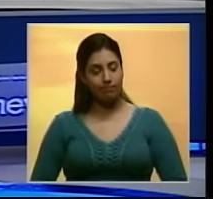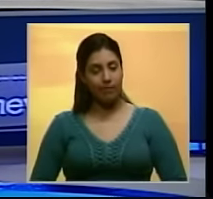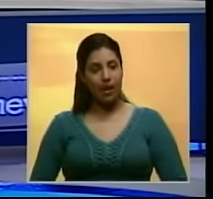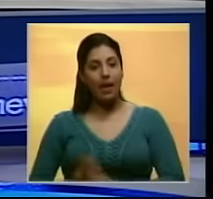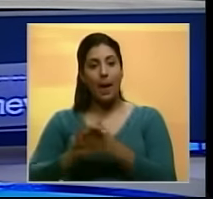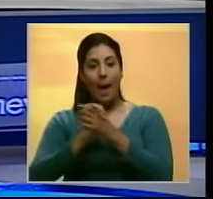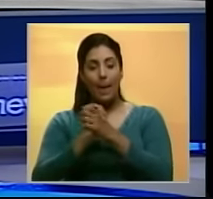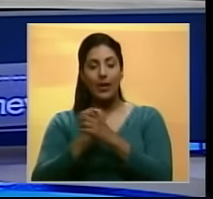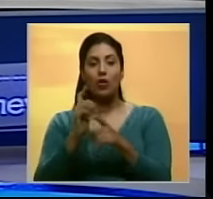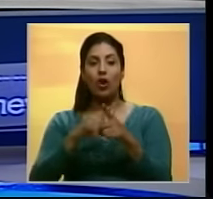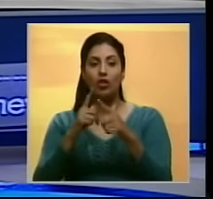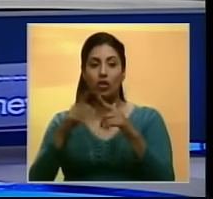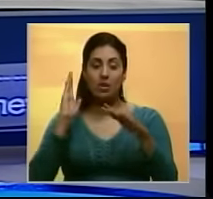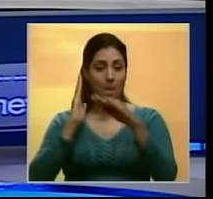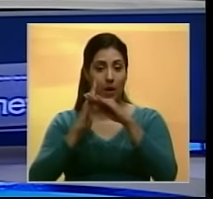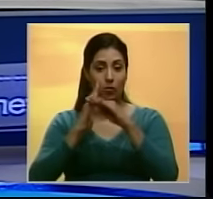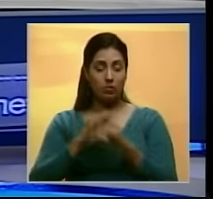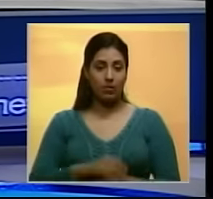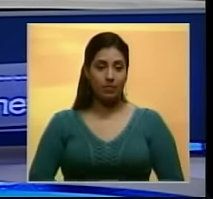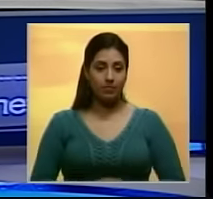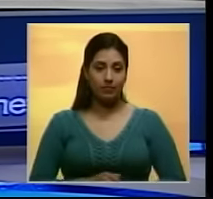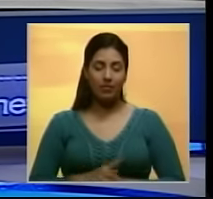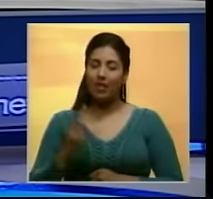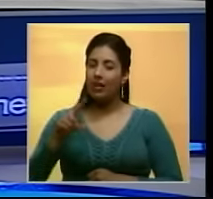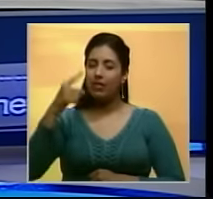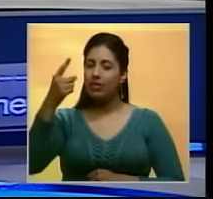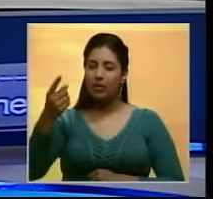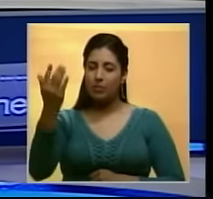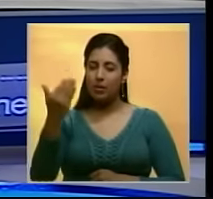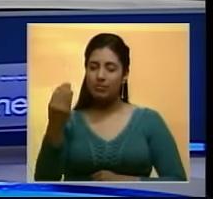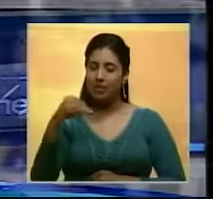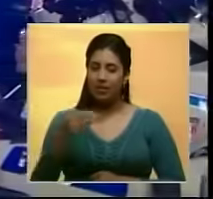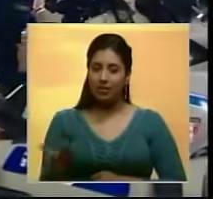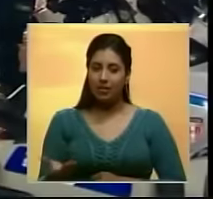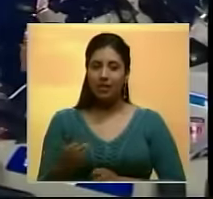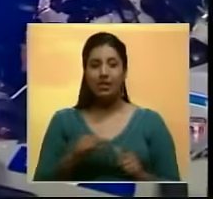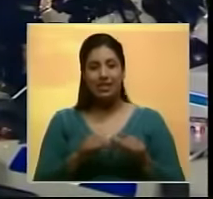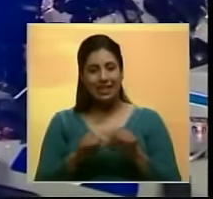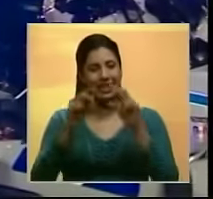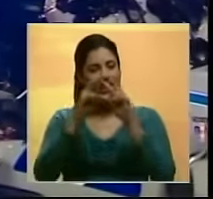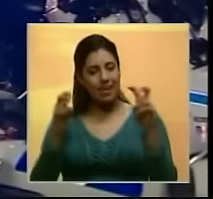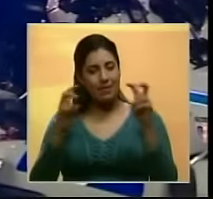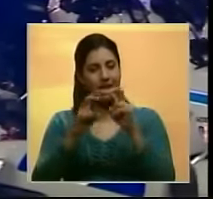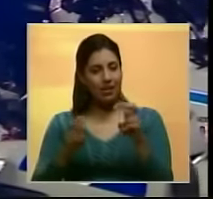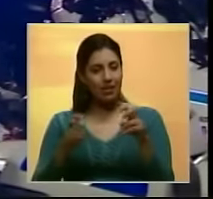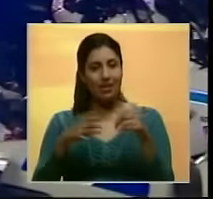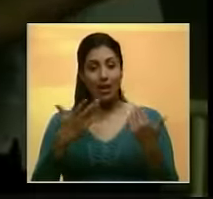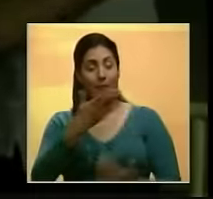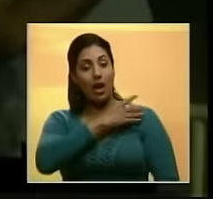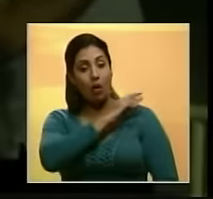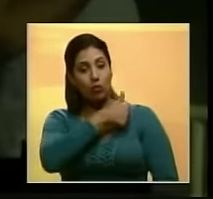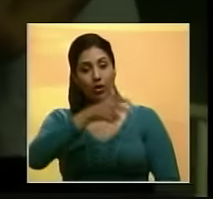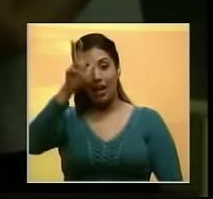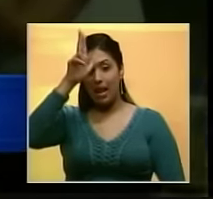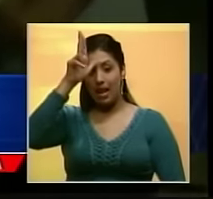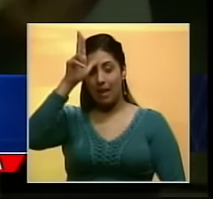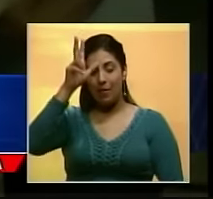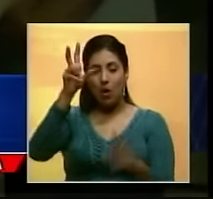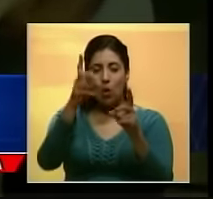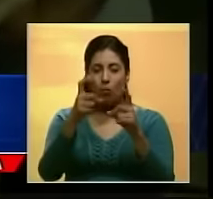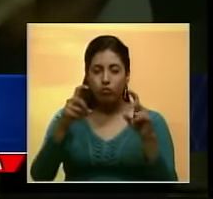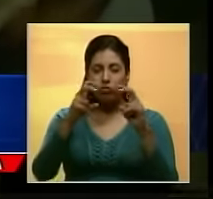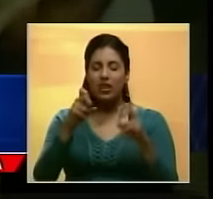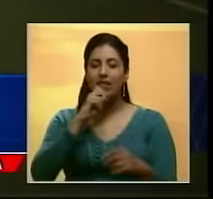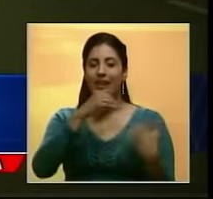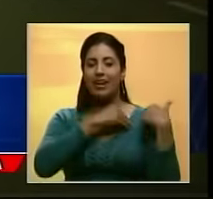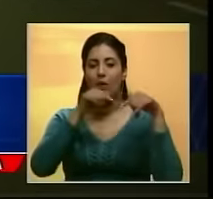Amigos, momento de hacer nuestra primera pausa. Y al regreso. Continúa la investigación. Autoridades alemanas en busca del